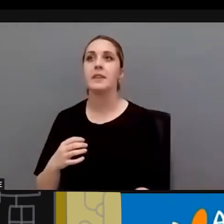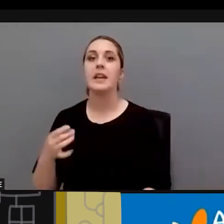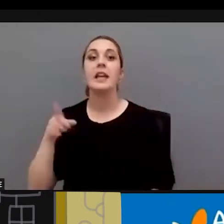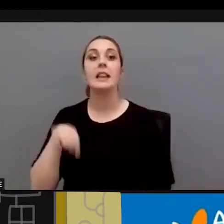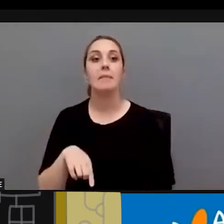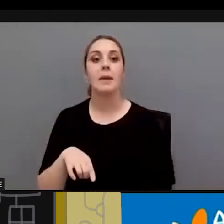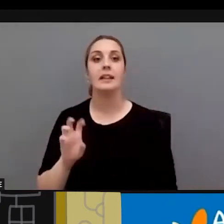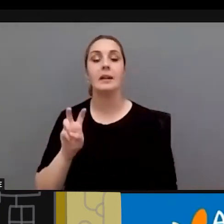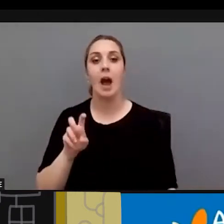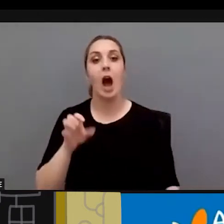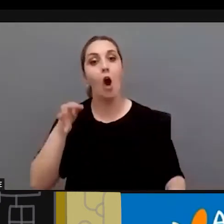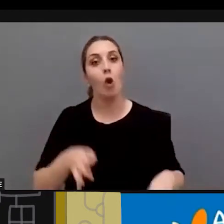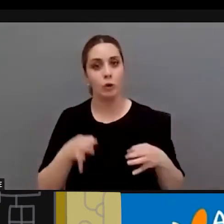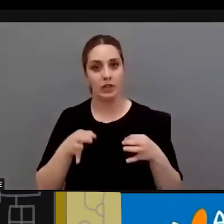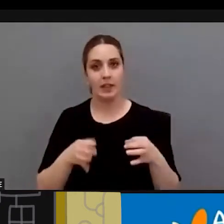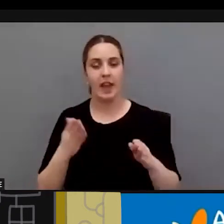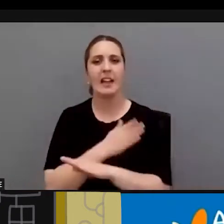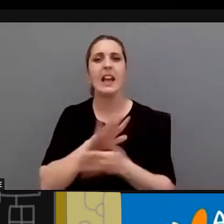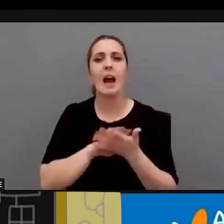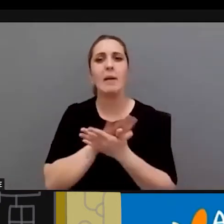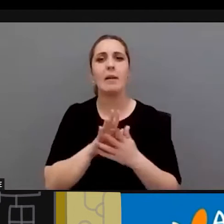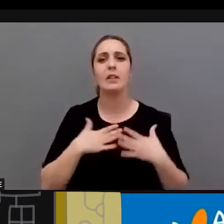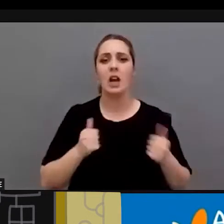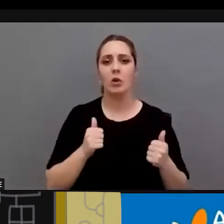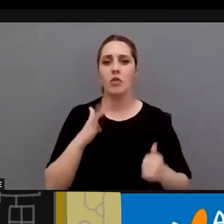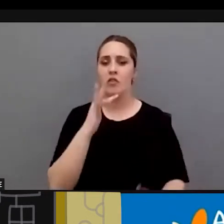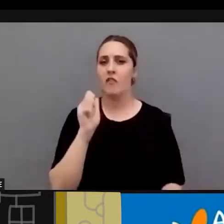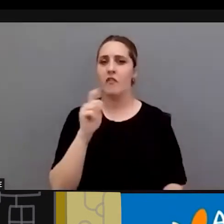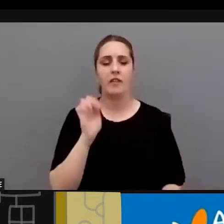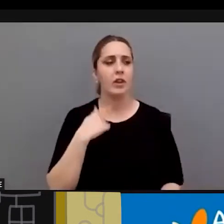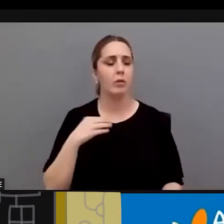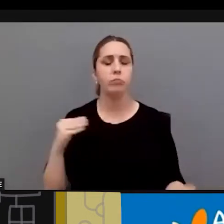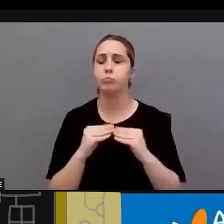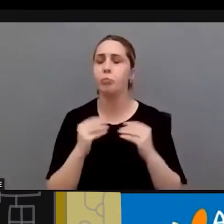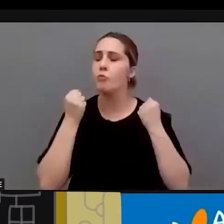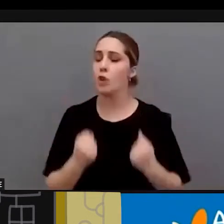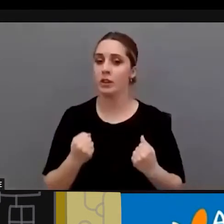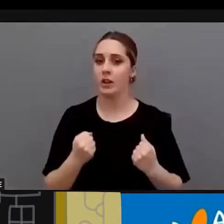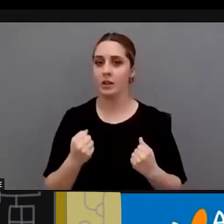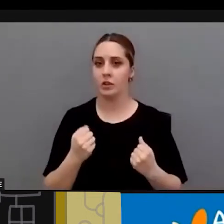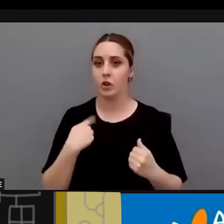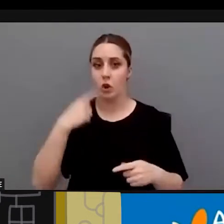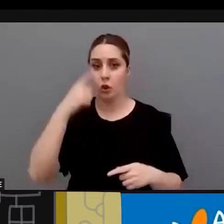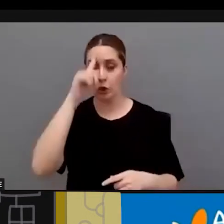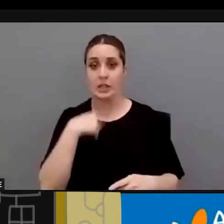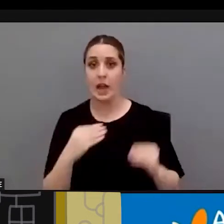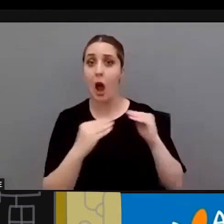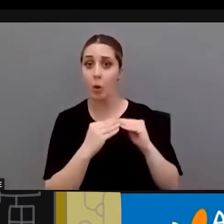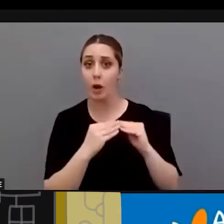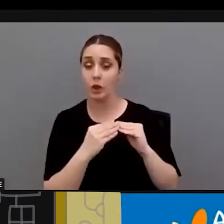hablábamos de salud y no puedo estar más de acuerdo con lo que ha dicho Cefa en el ámbito de la salud no sé si estáis de acuerdo María Ángeles también